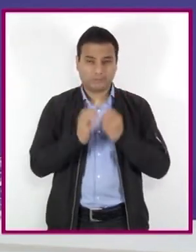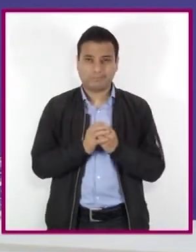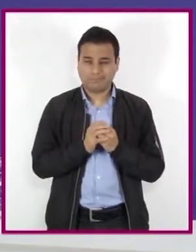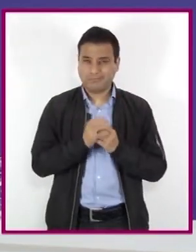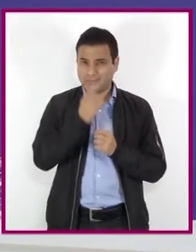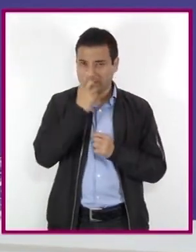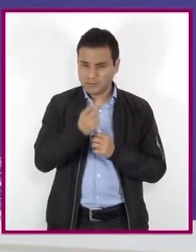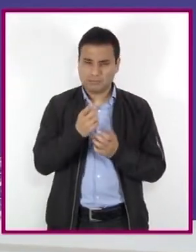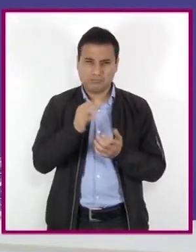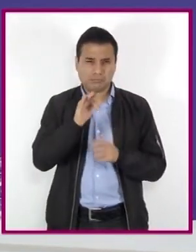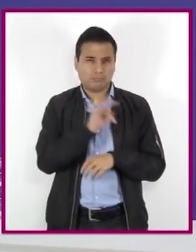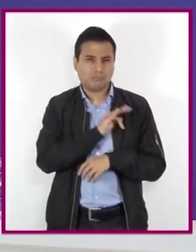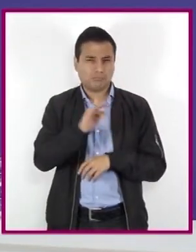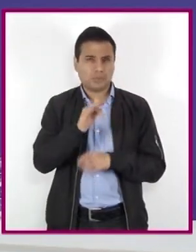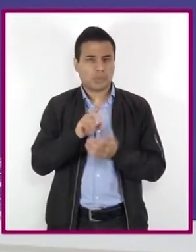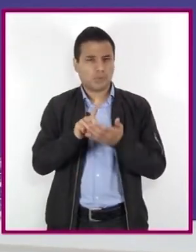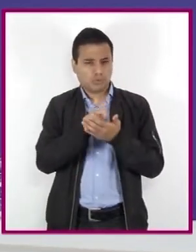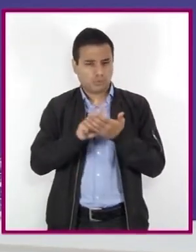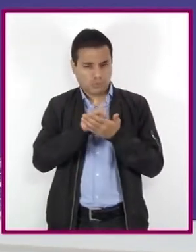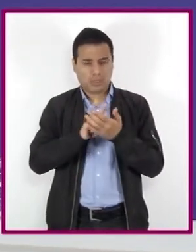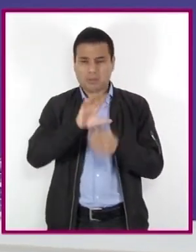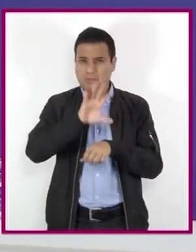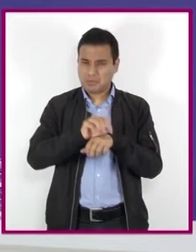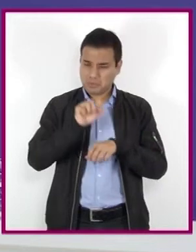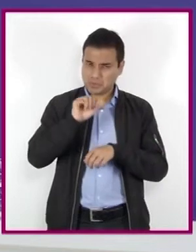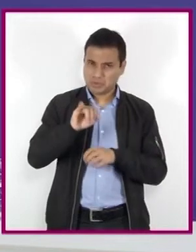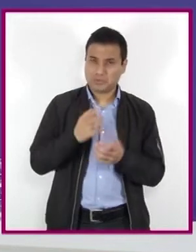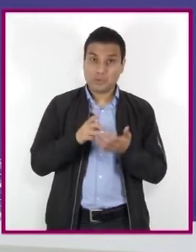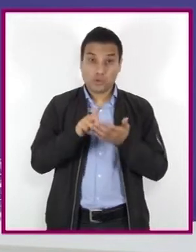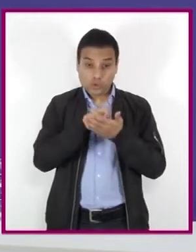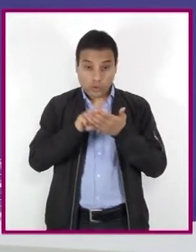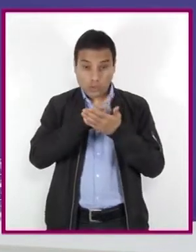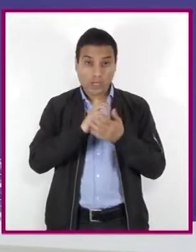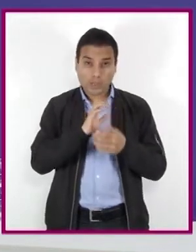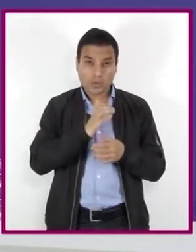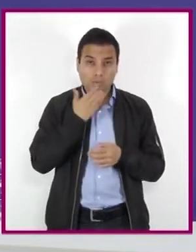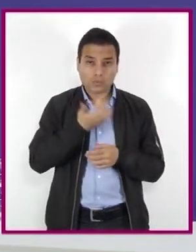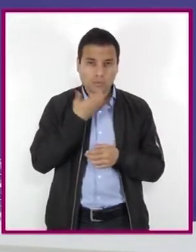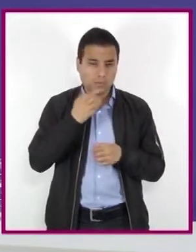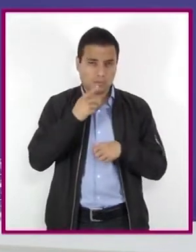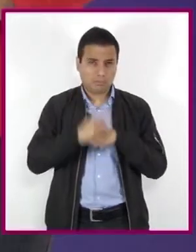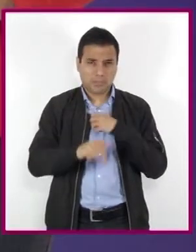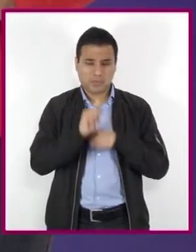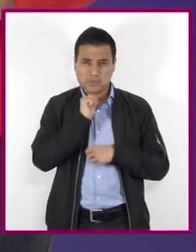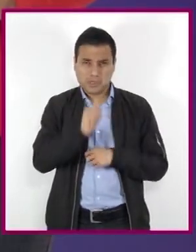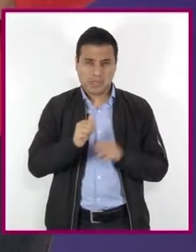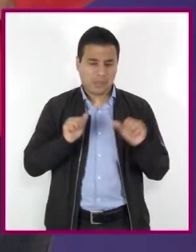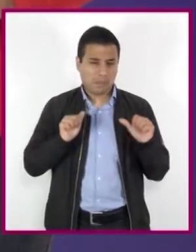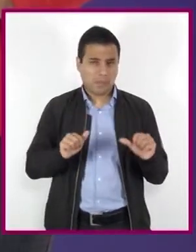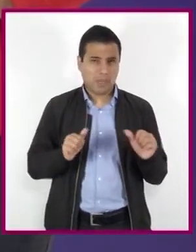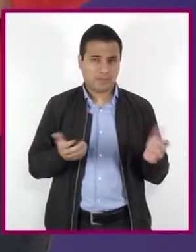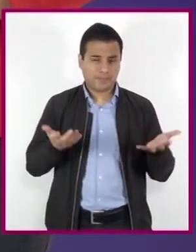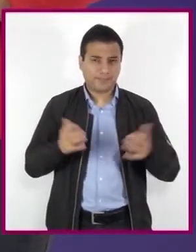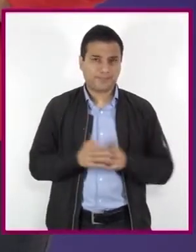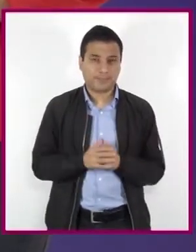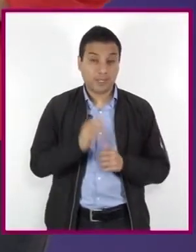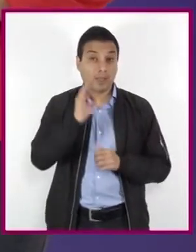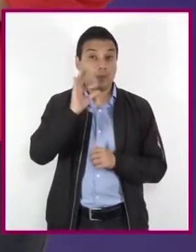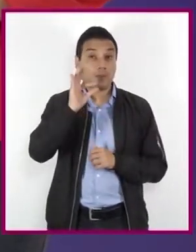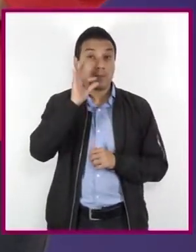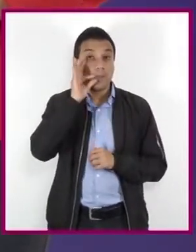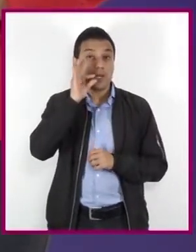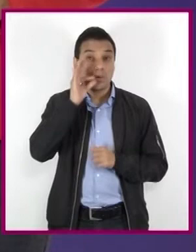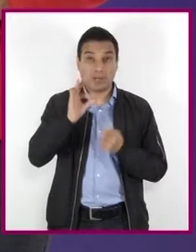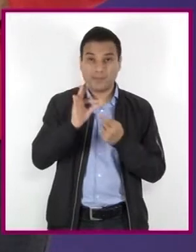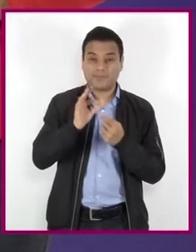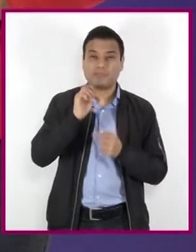el uso legal de algunas, ya que consideran que un consumo moderado no causa ningún daño. La marihuana es una